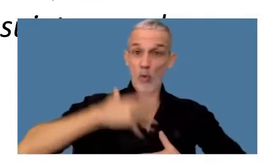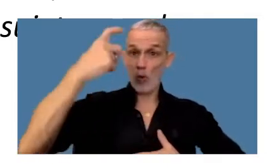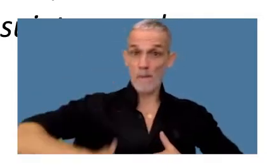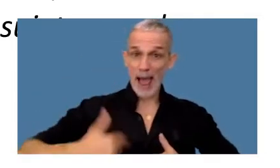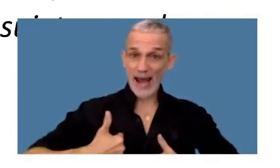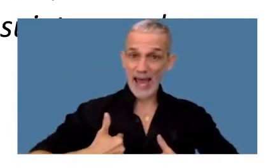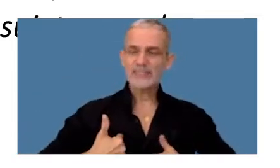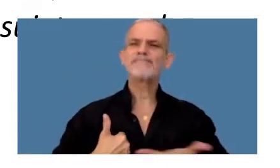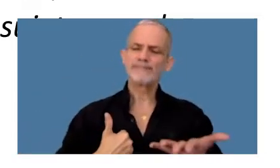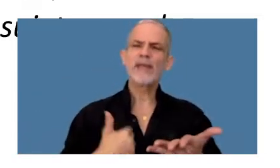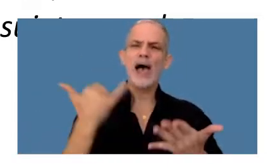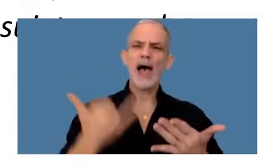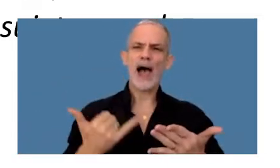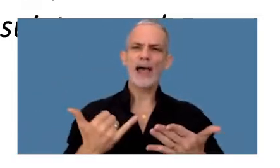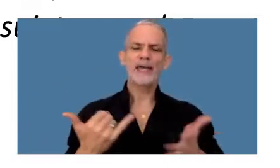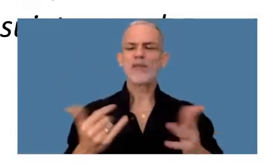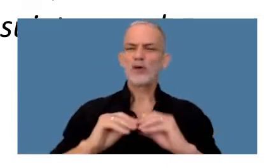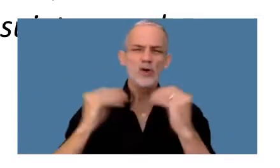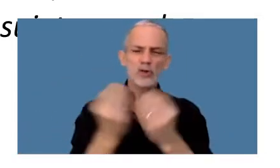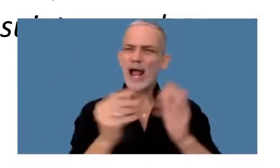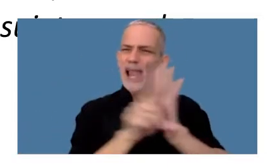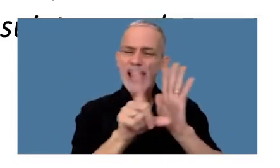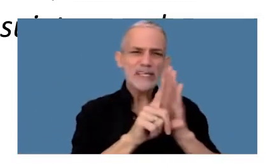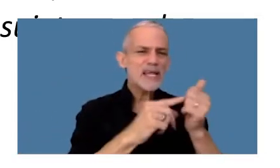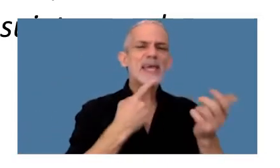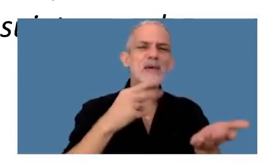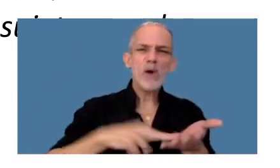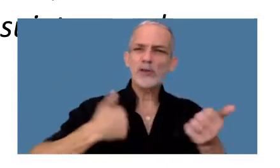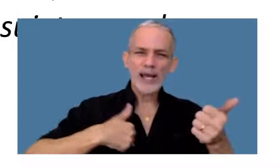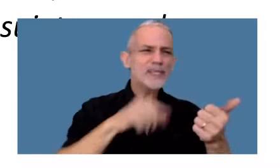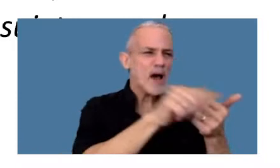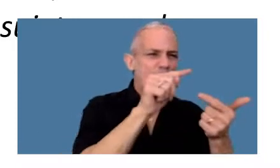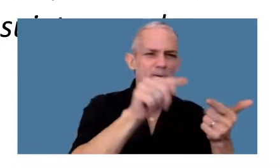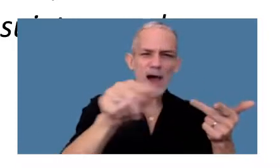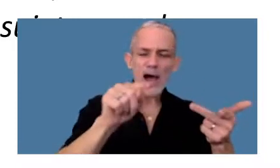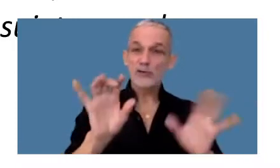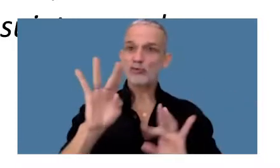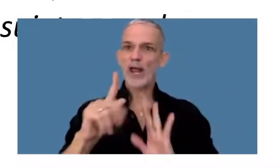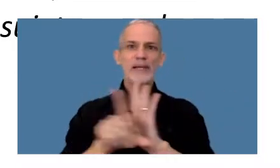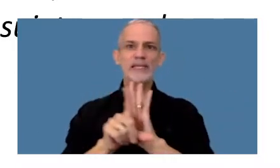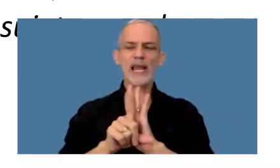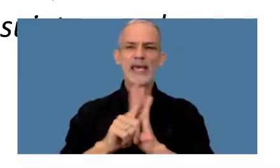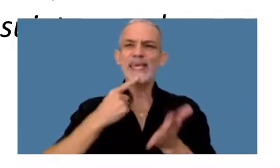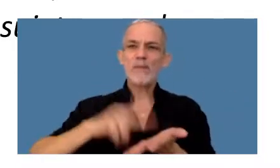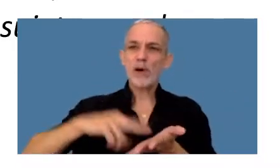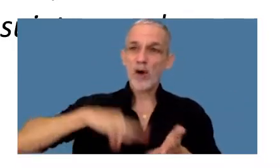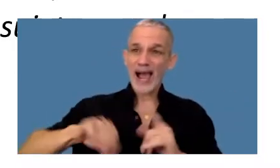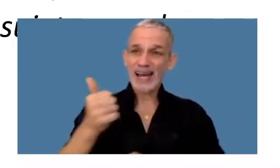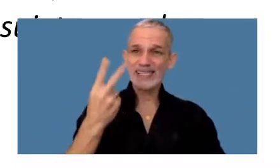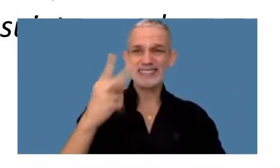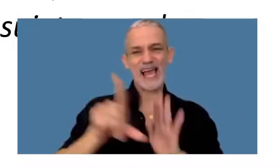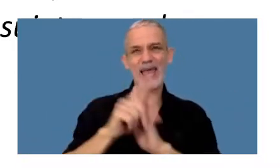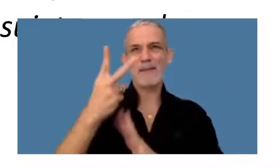se advierte que de todas las leyes impositivas argentinas solo la del impuesto a las ganancias la ley 27